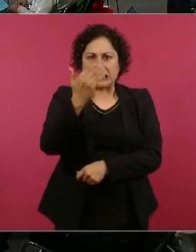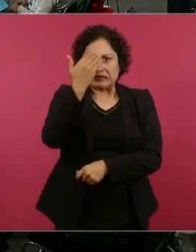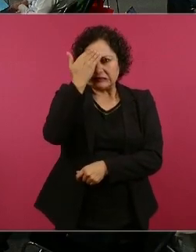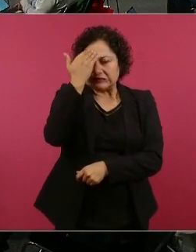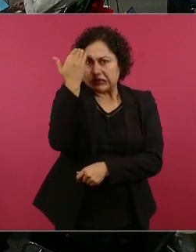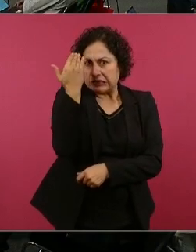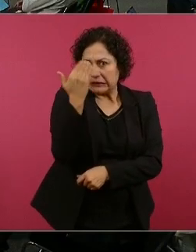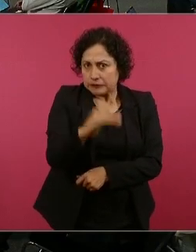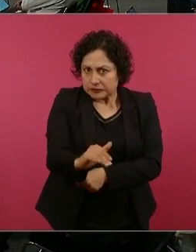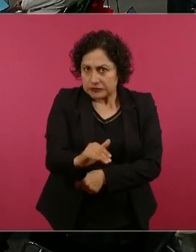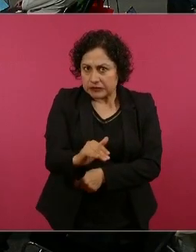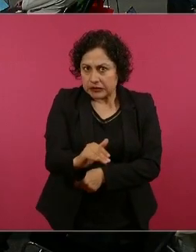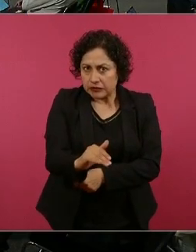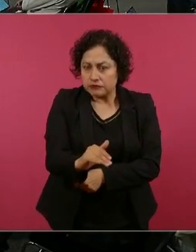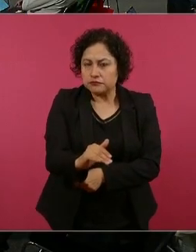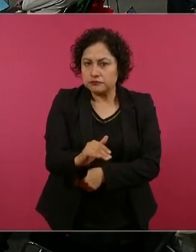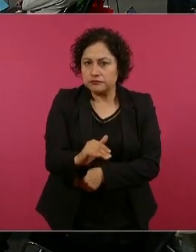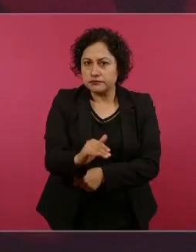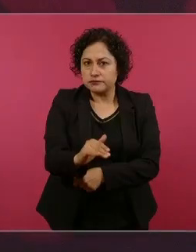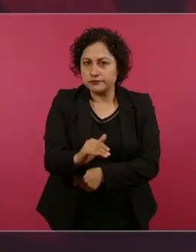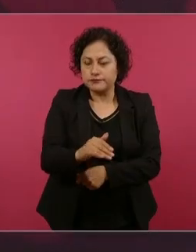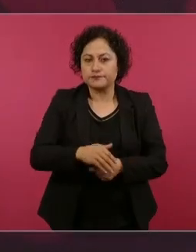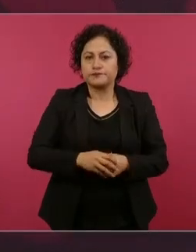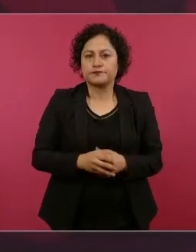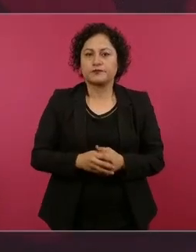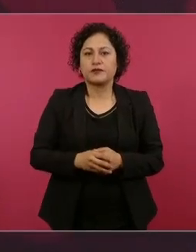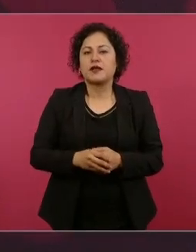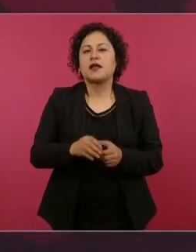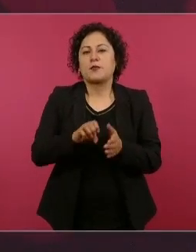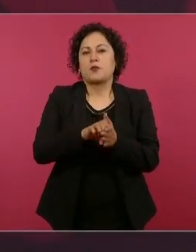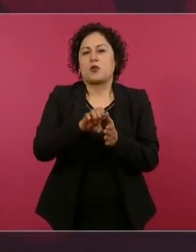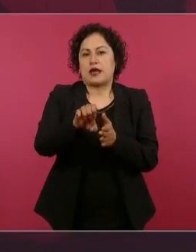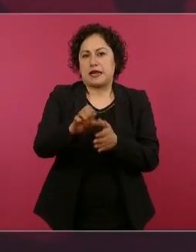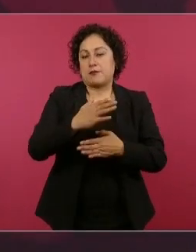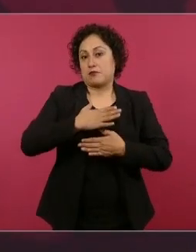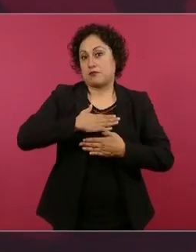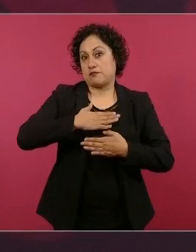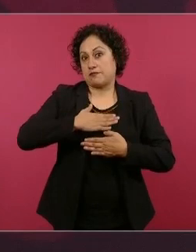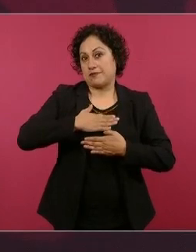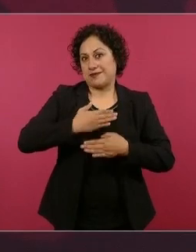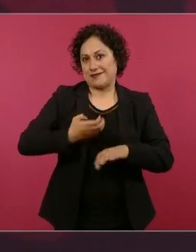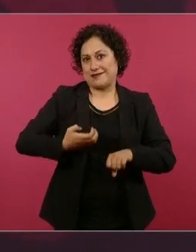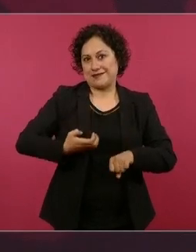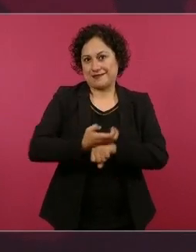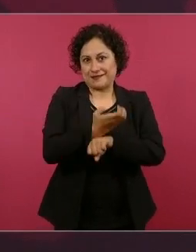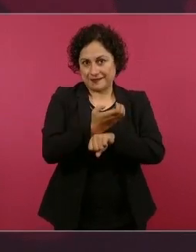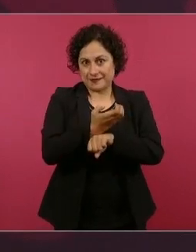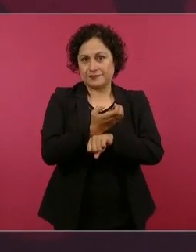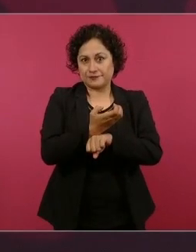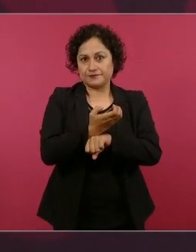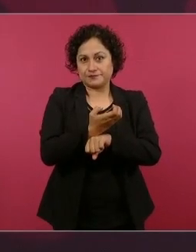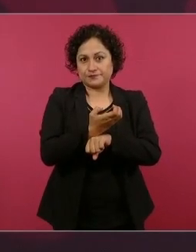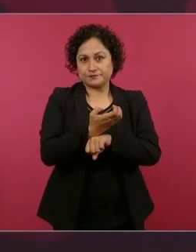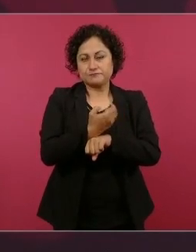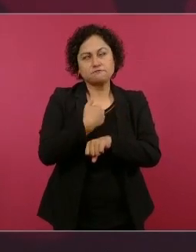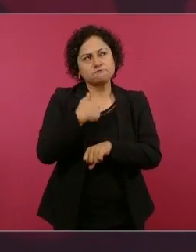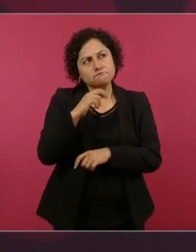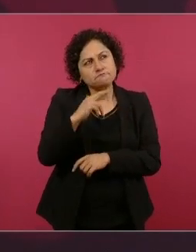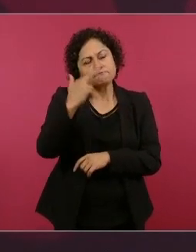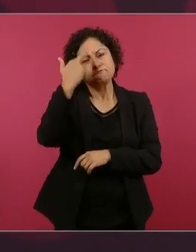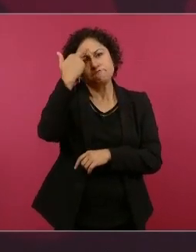en el caso de mi estado había un